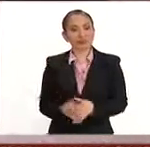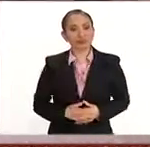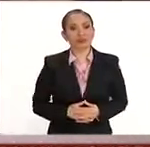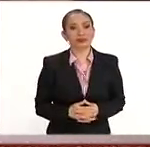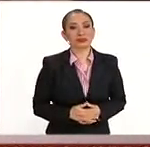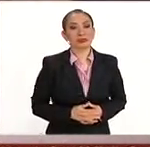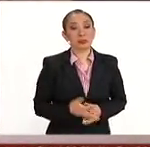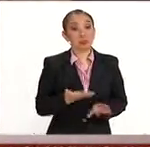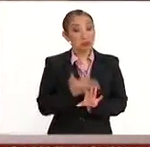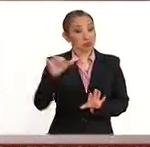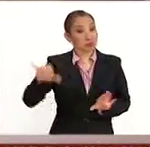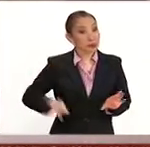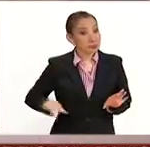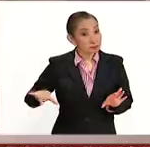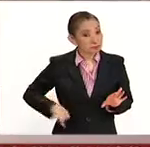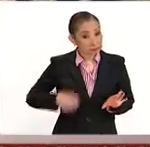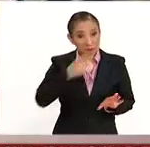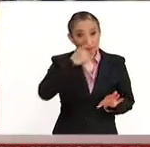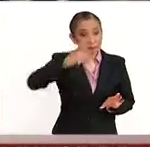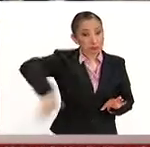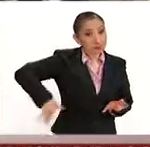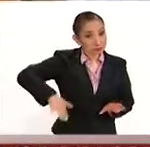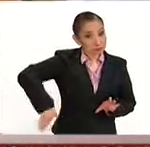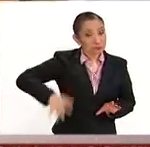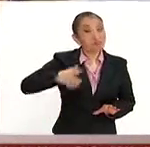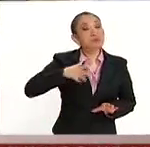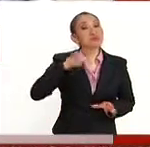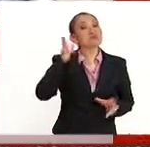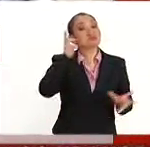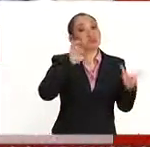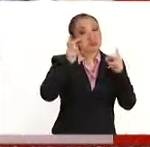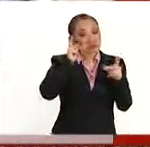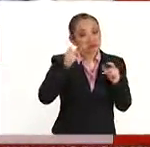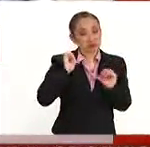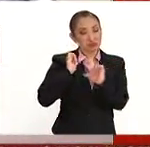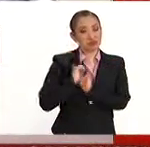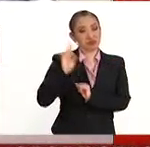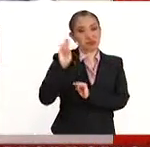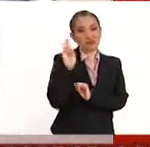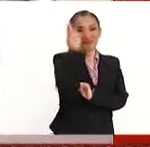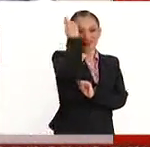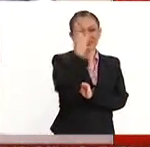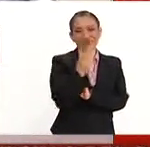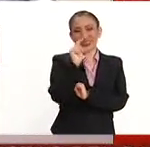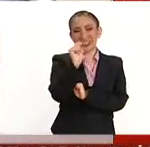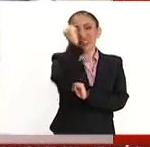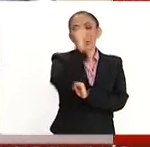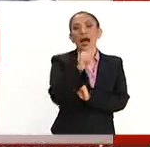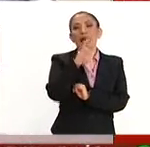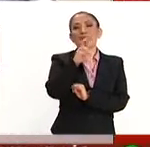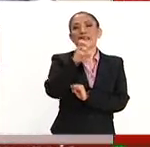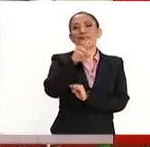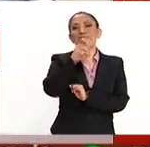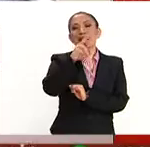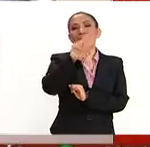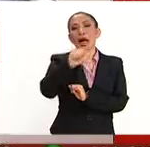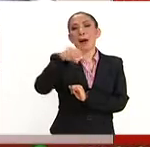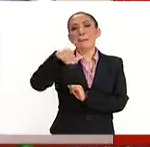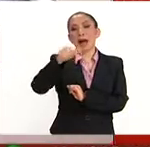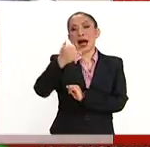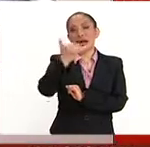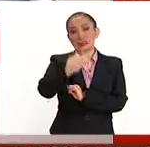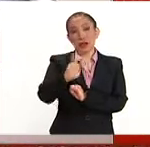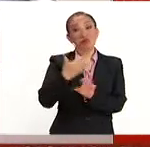sin duda alguna, muy interesante lo que comentas, escuchar, pues al rector de la Universidad Tecnológica de la Ribera Maya, un lugar,